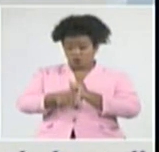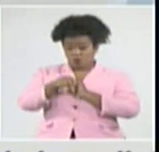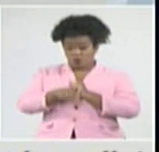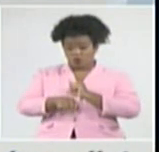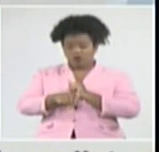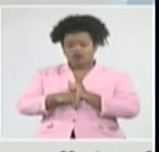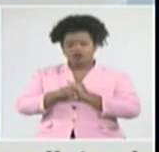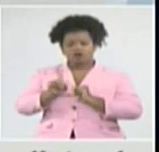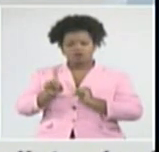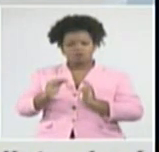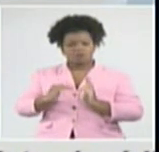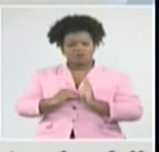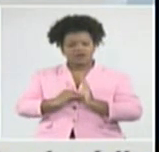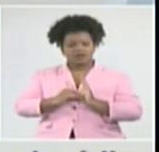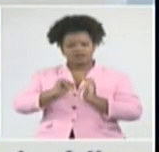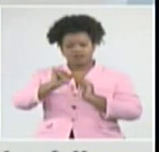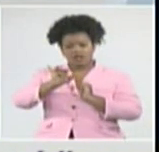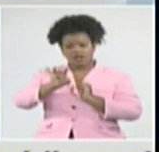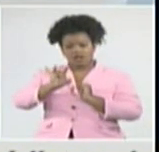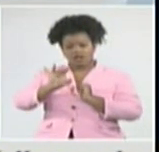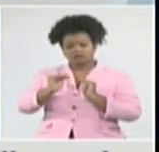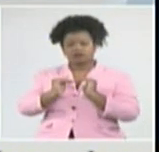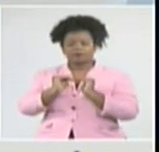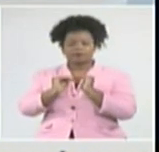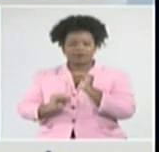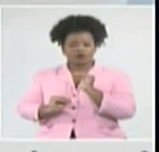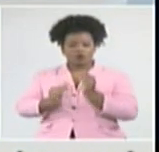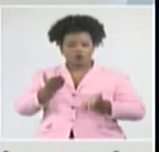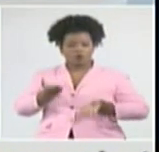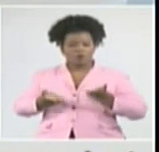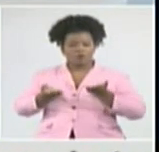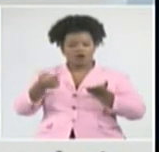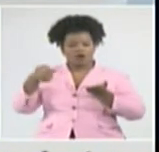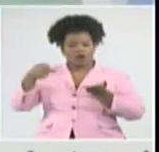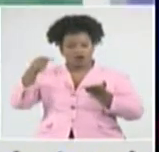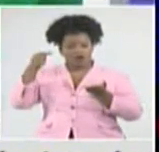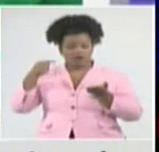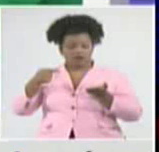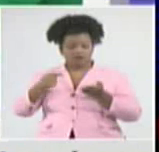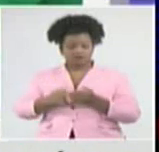.615 menos que los que informamos en el día de ayer.